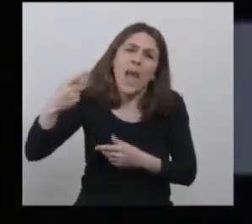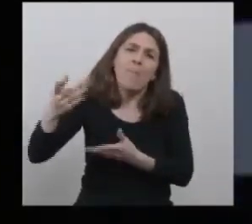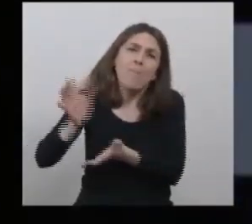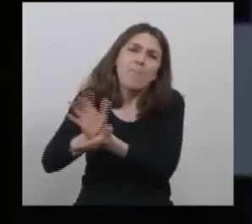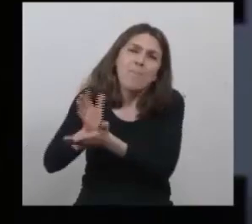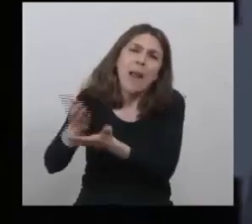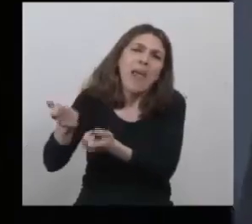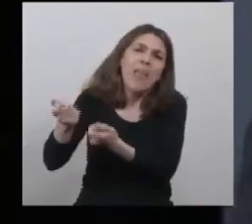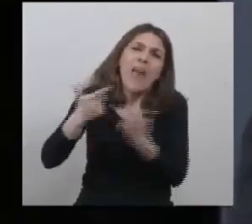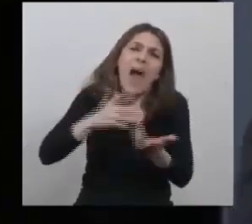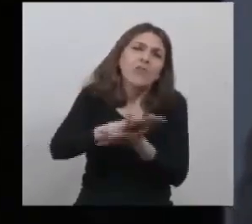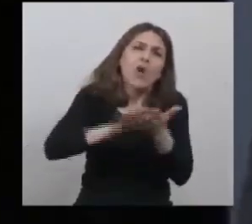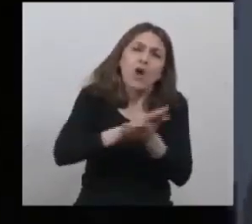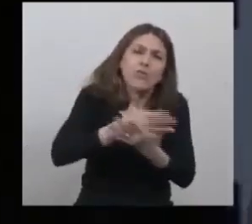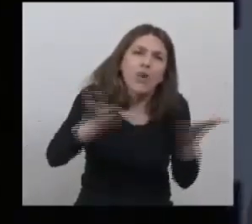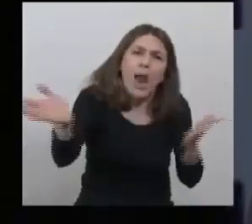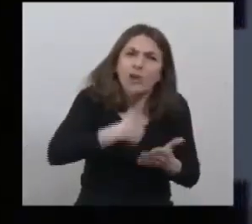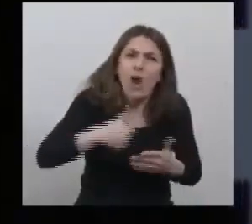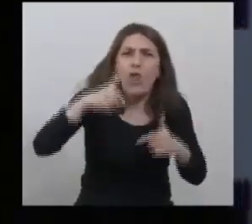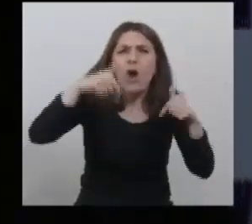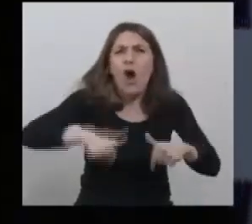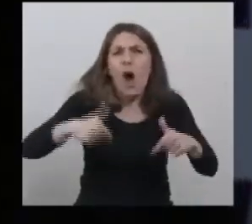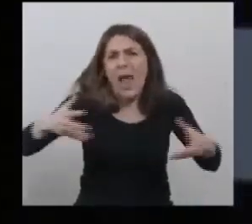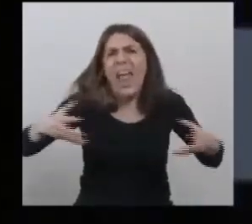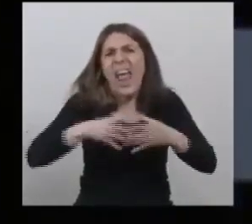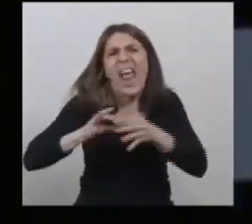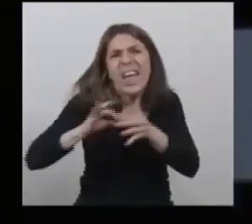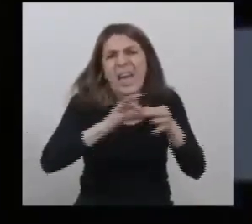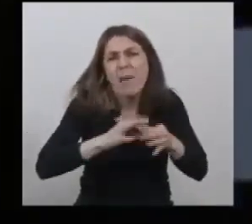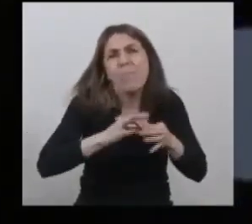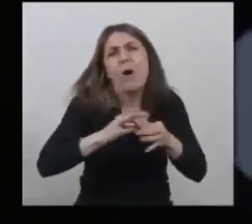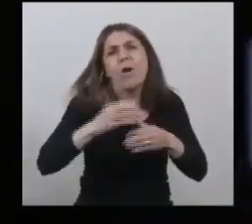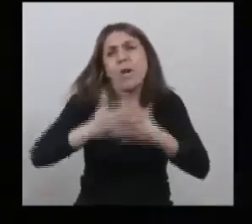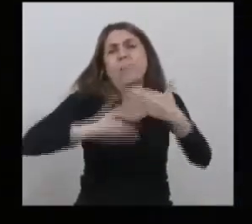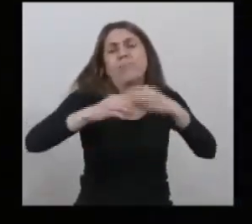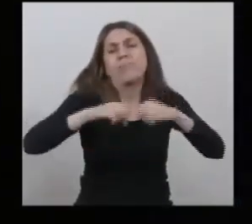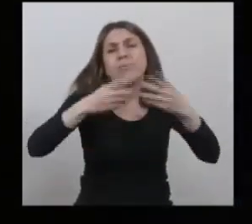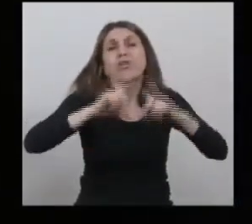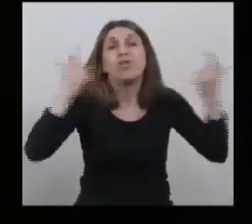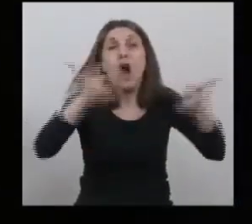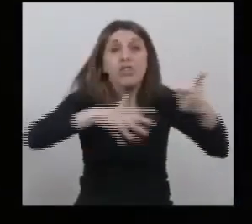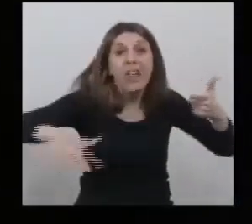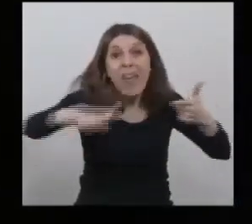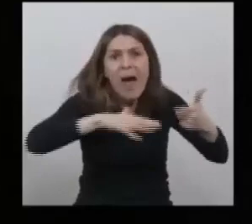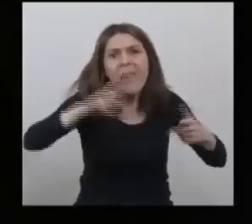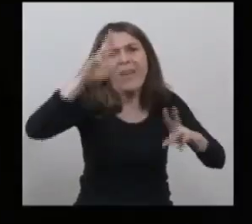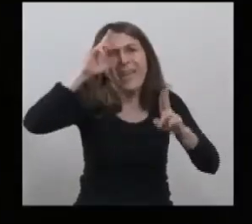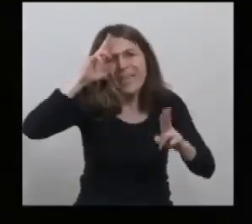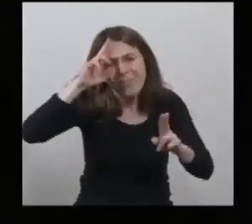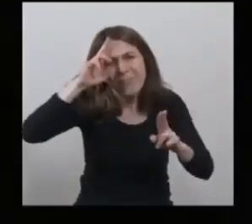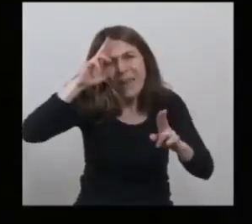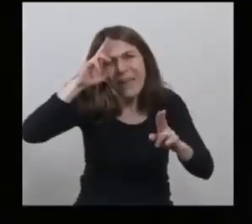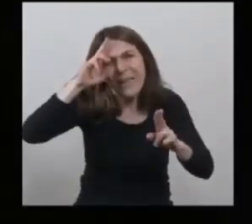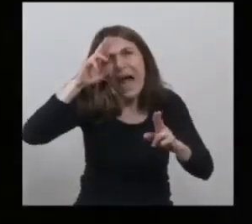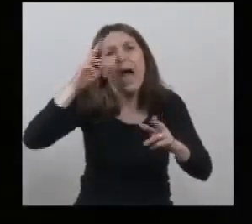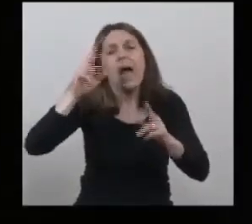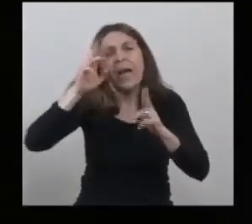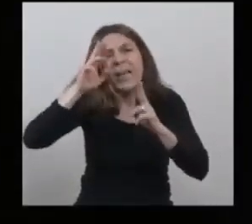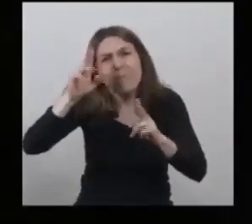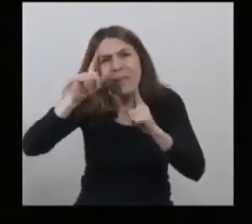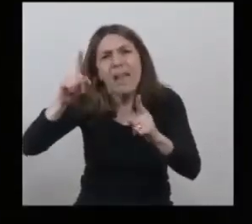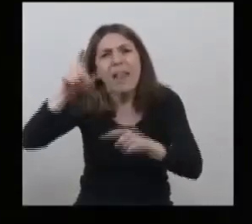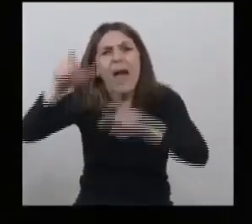vida a la gente, combatir el viejismo y construir una sociedad que respeta y dignifica a nuestros adultos mayores.